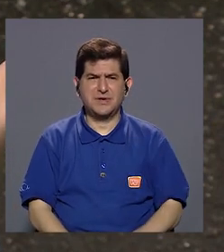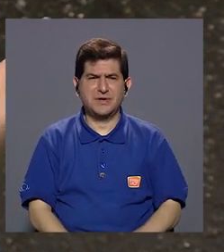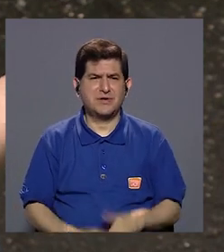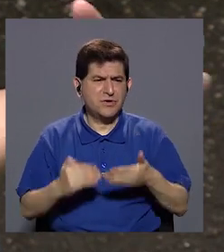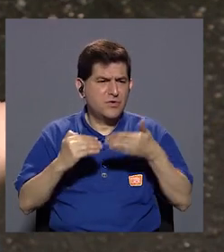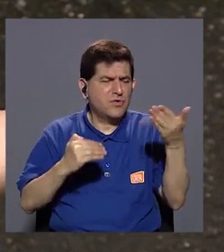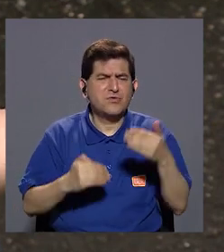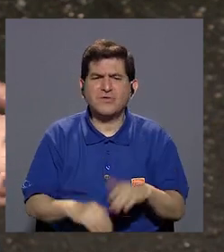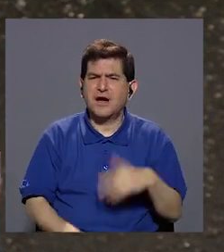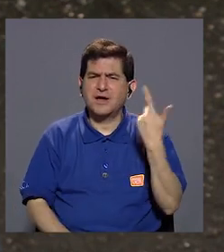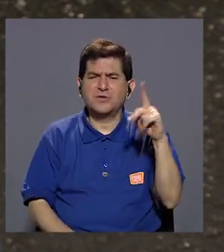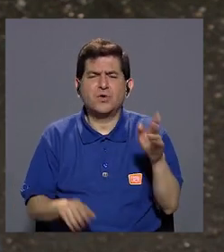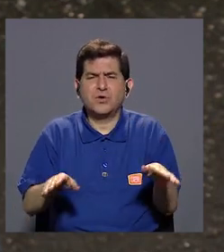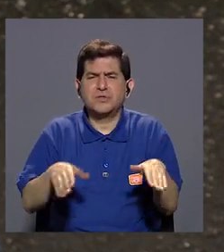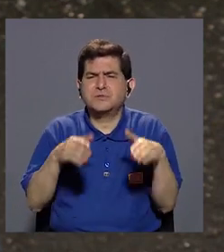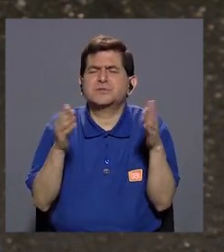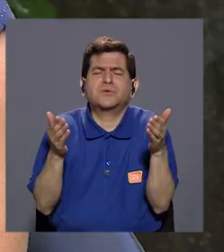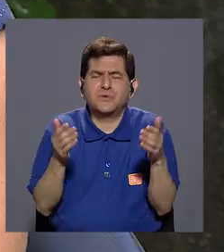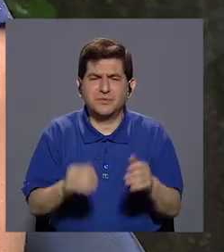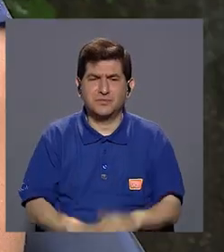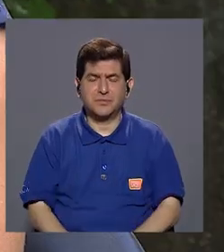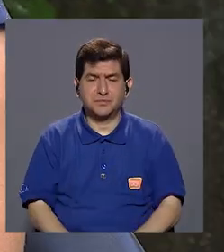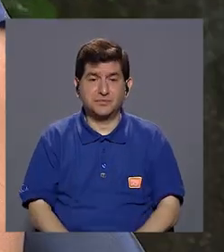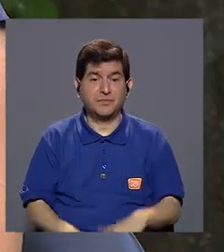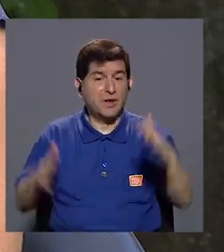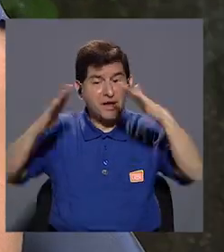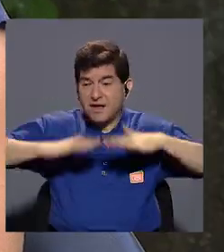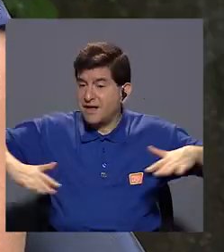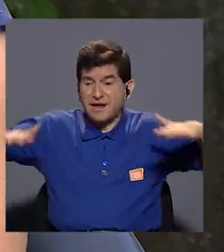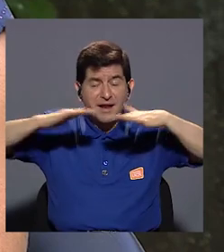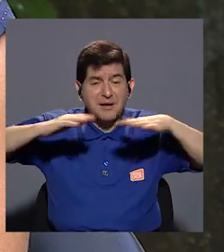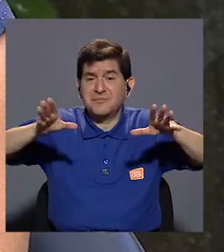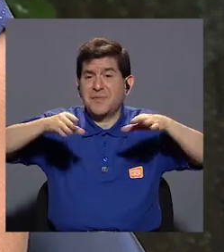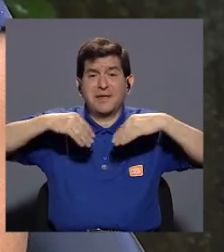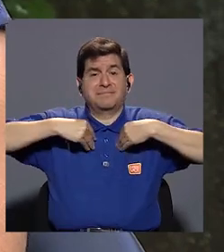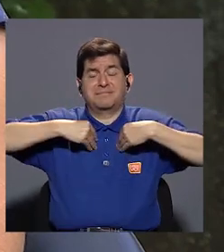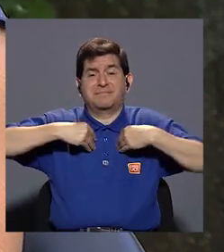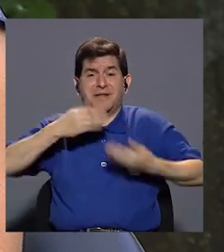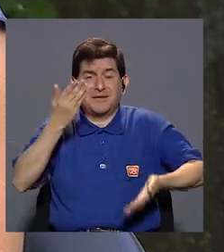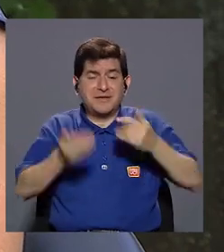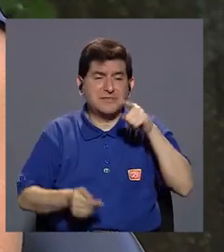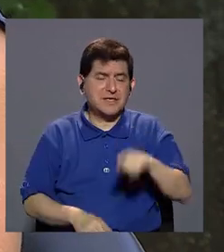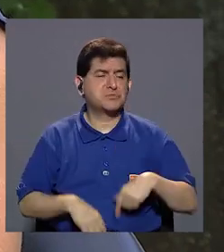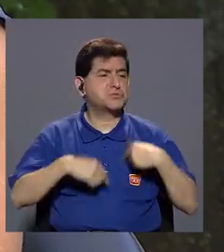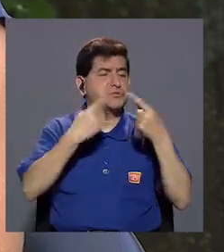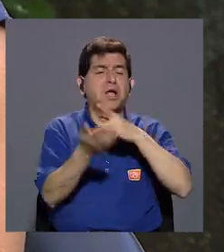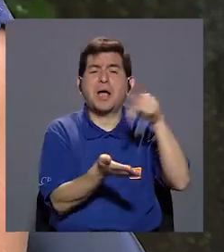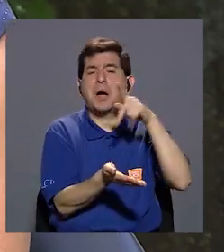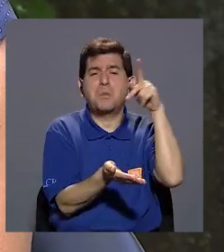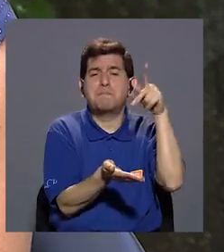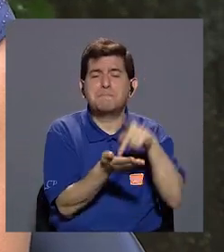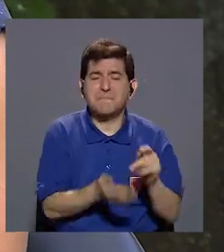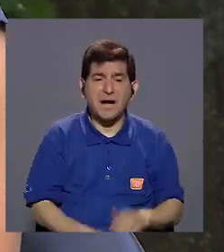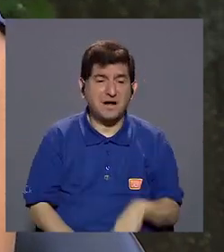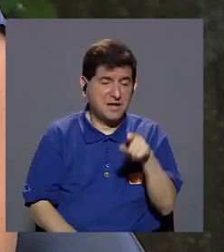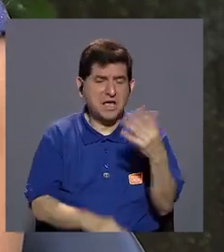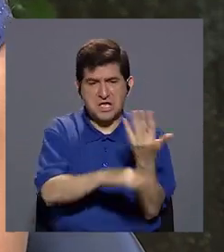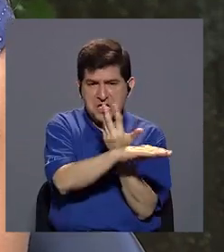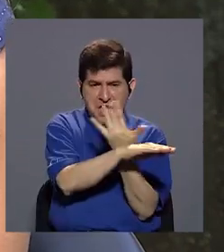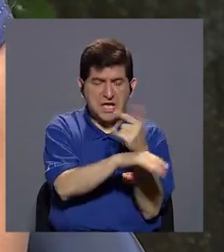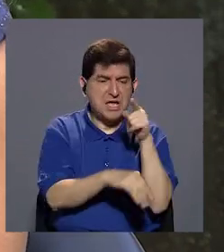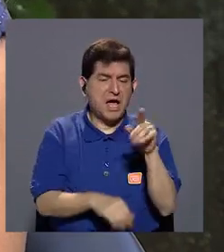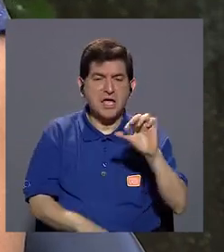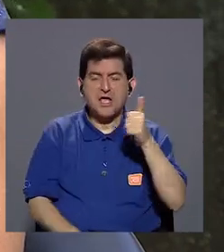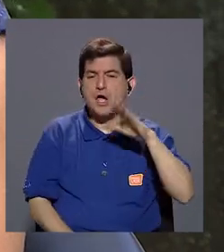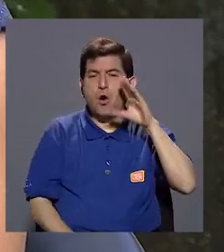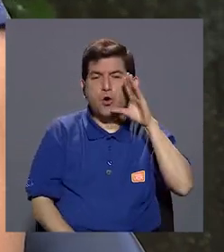factores del virus? ¿Cómo los adquieren? ¿Cómo se adquieren? Los adquieren del ambiente. Si, por ejemplo, los sacaste a un parque y había zacate y ahí estuvo